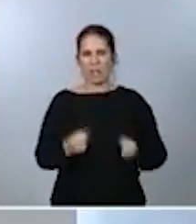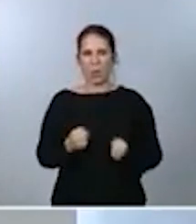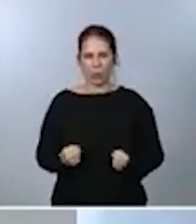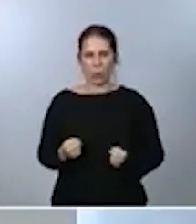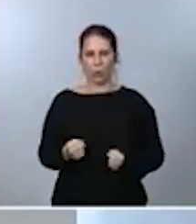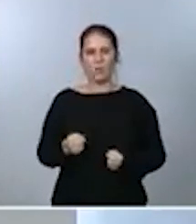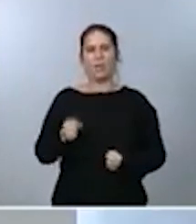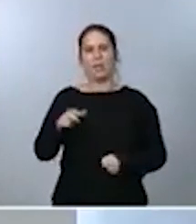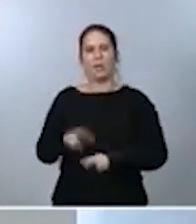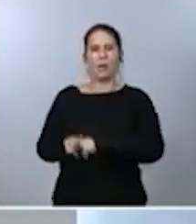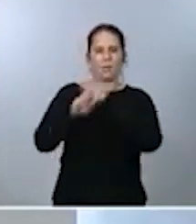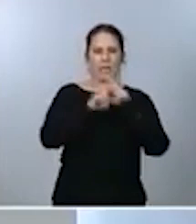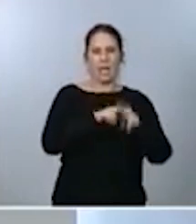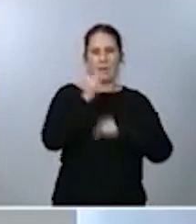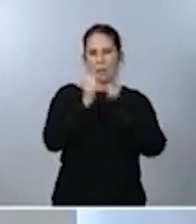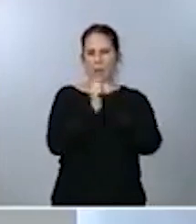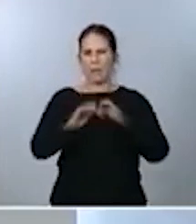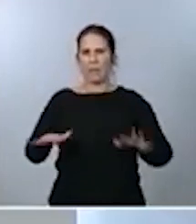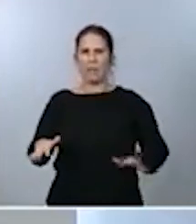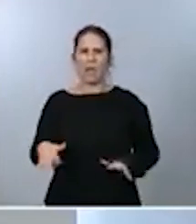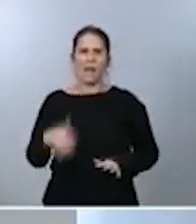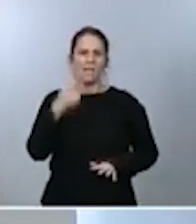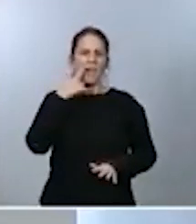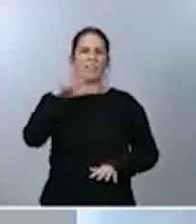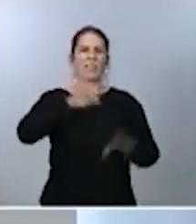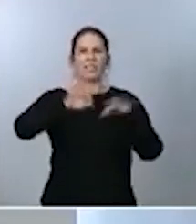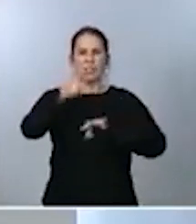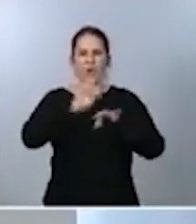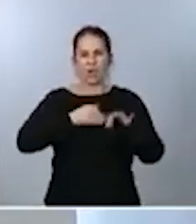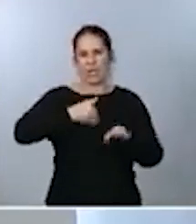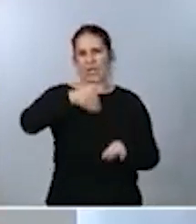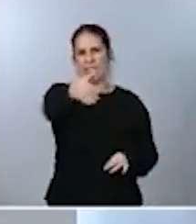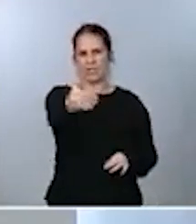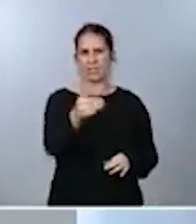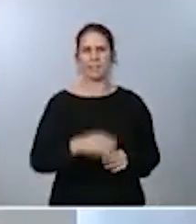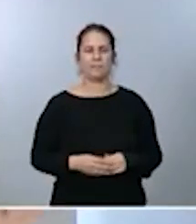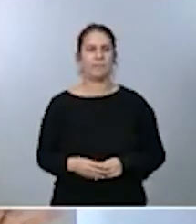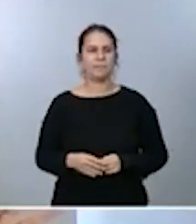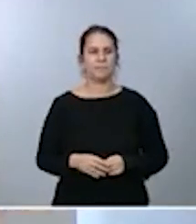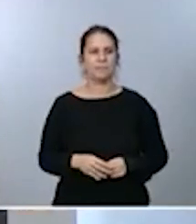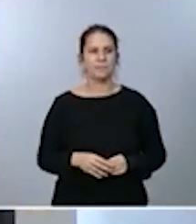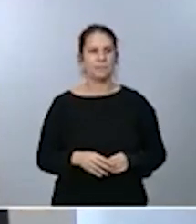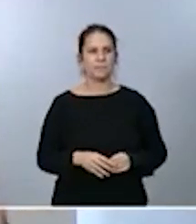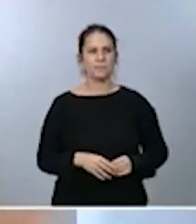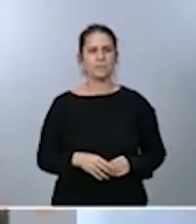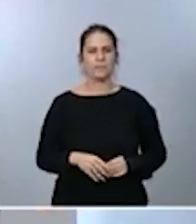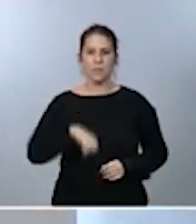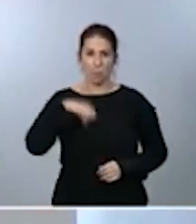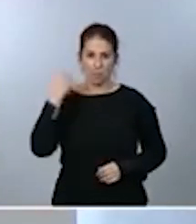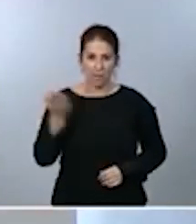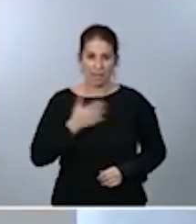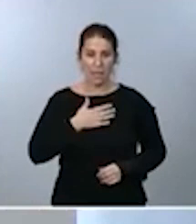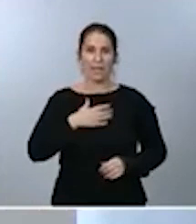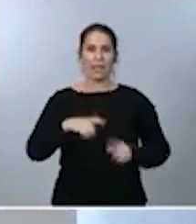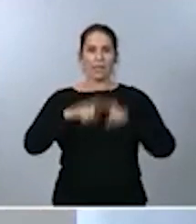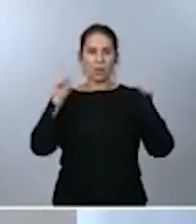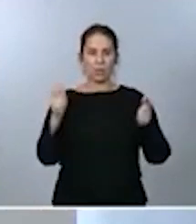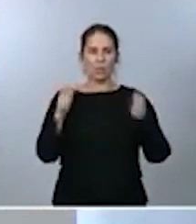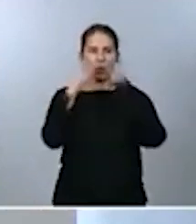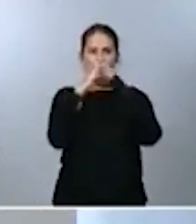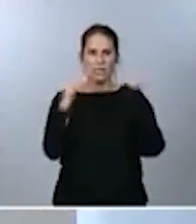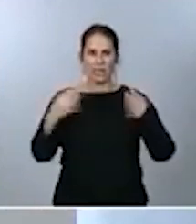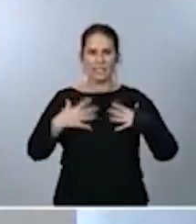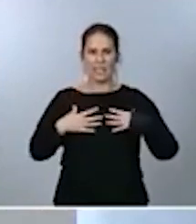pandemia y abordar posibles decisiones y actuaciones futuras en este sentido. Por tanto, mañana reunión Universidad de Sanidad con